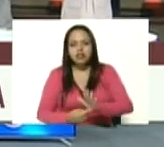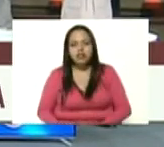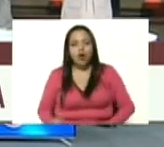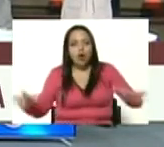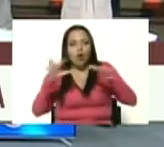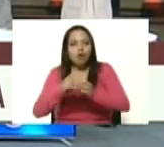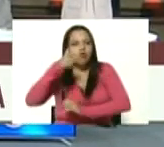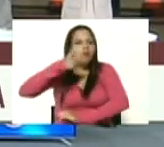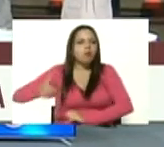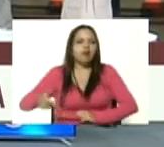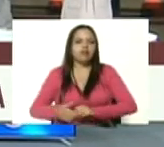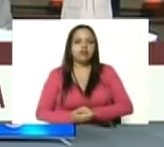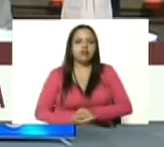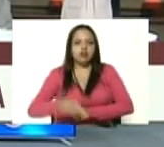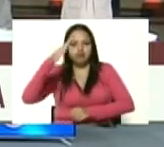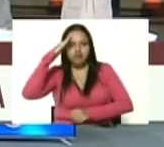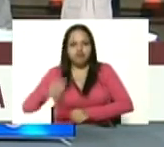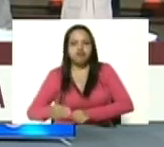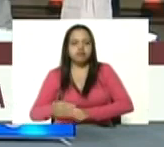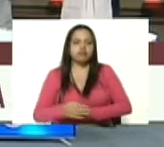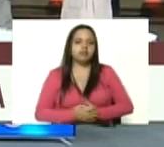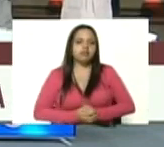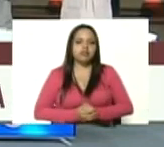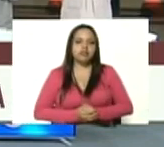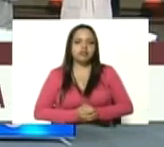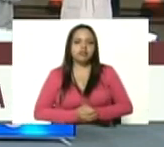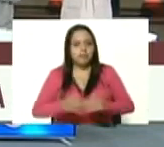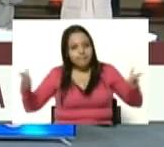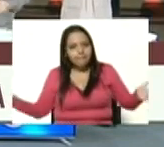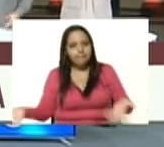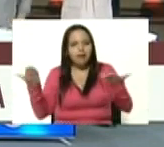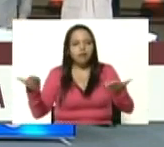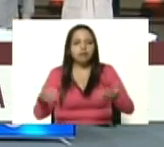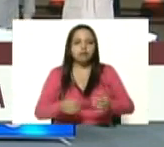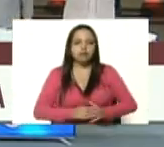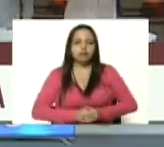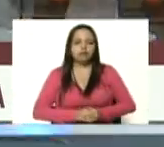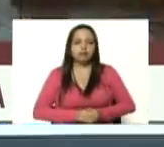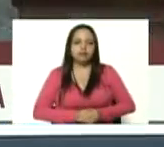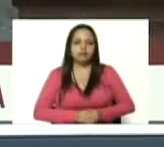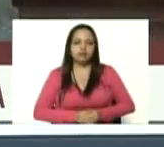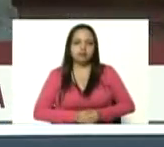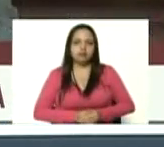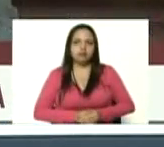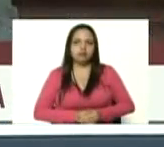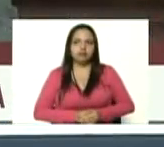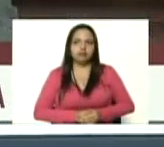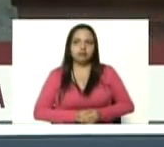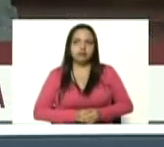con la fuerza armada vamos el modelo